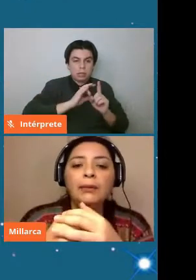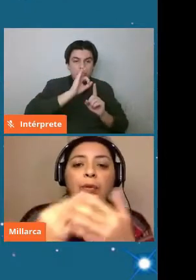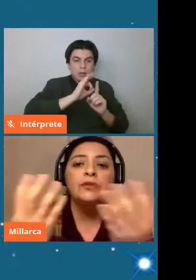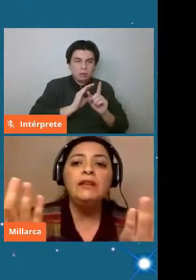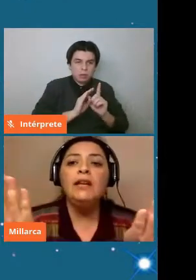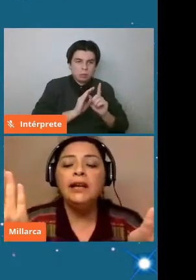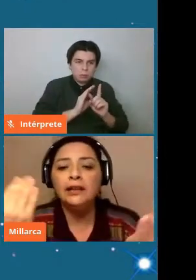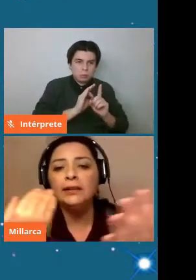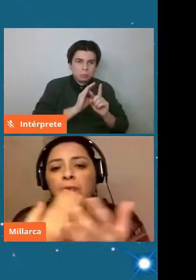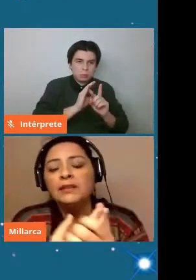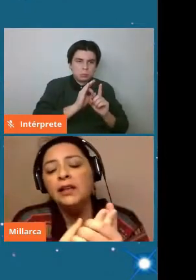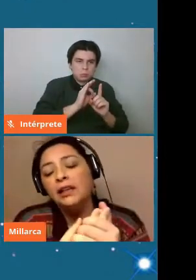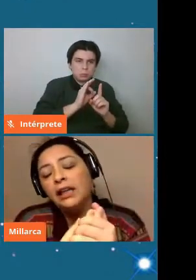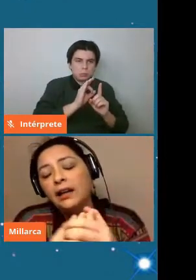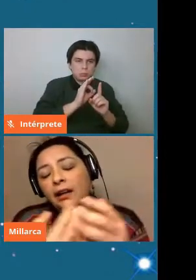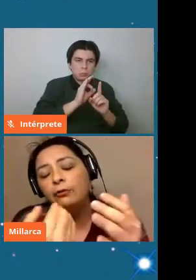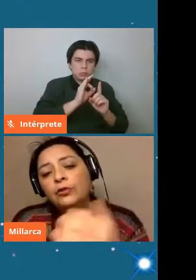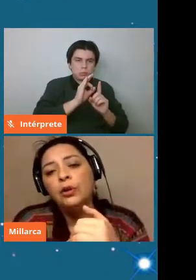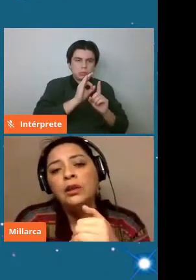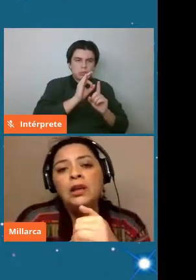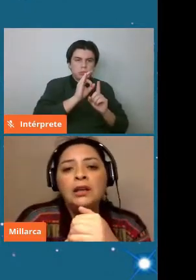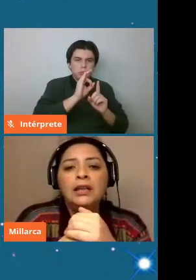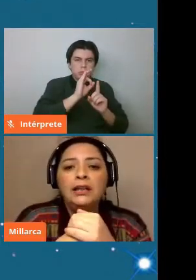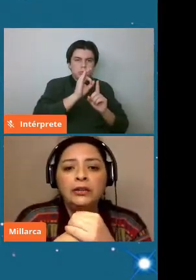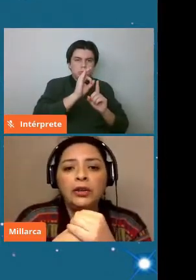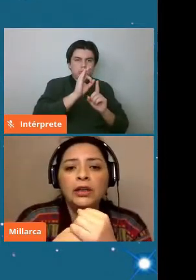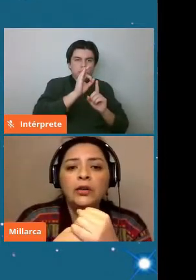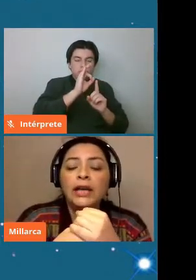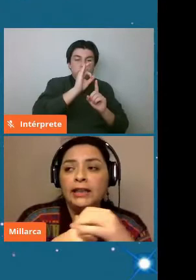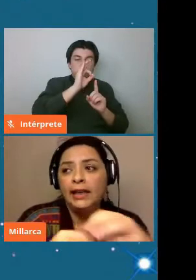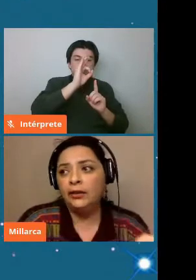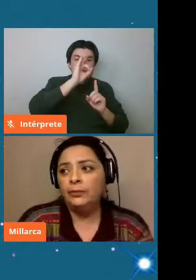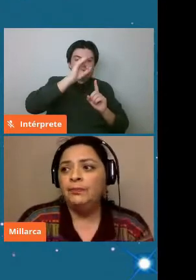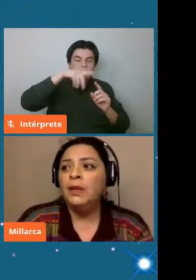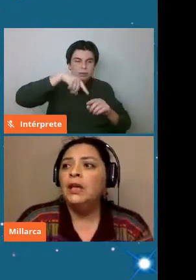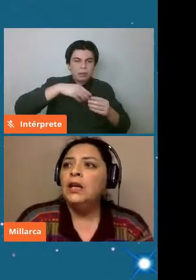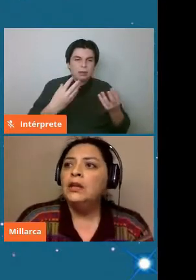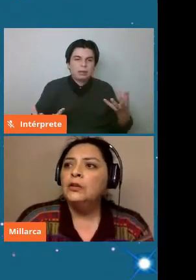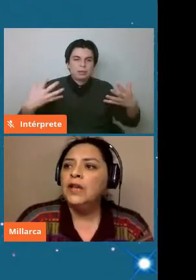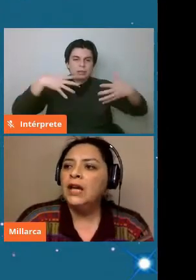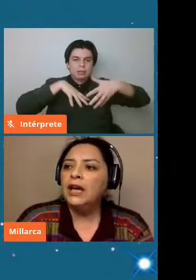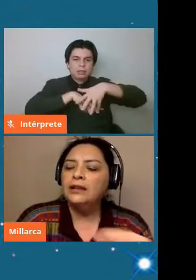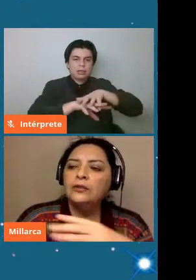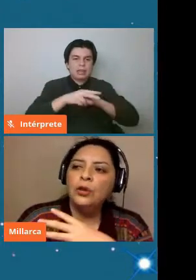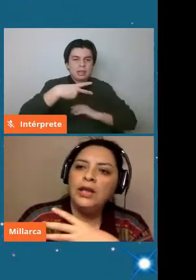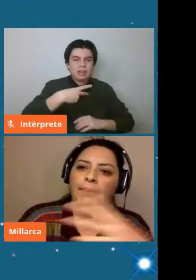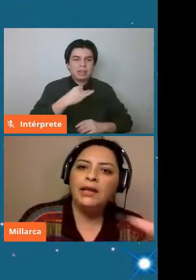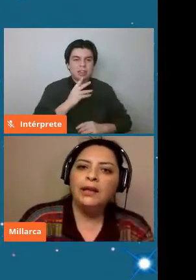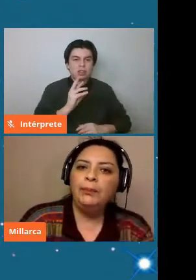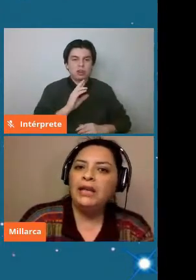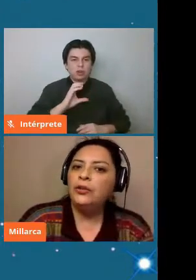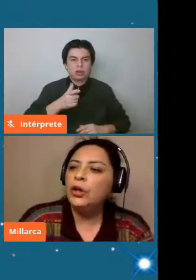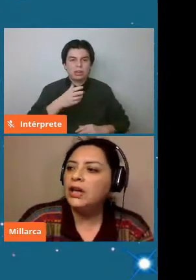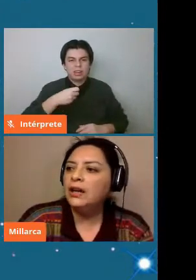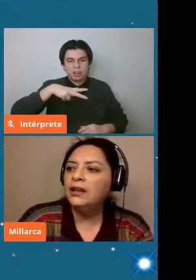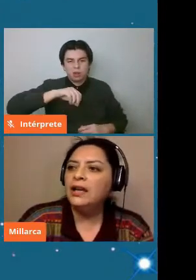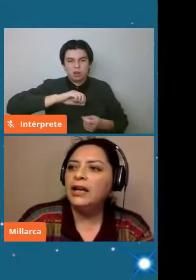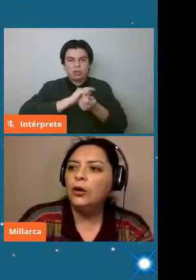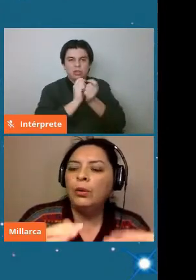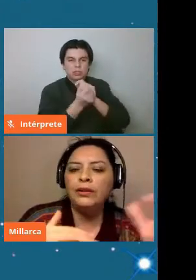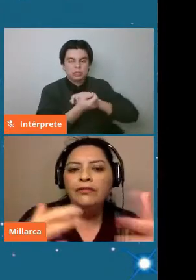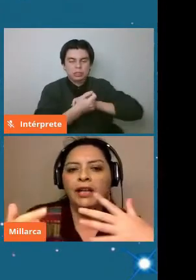hasta que es posible que se empiece a generar la fusión del hidrógeno en helio. Entonces estas son imágenes